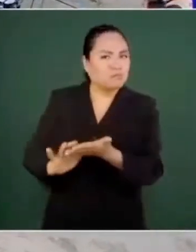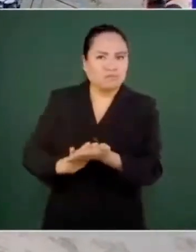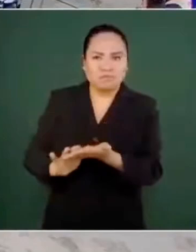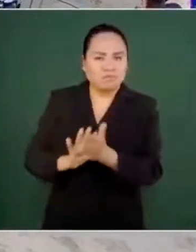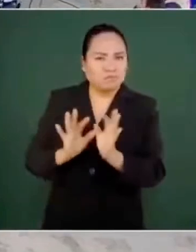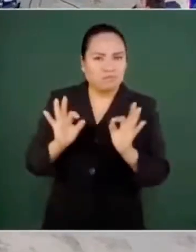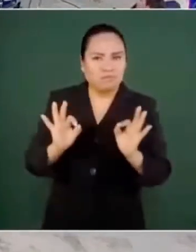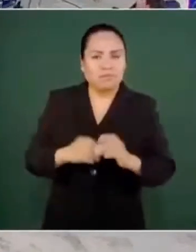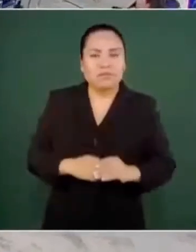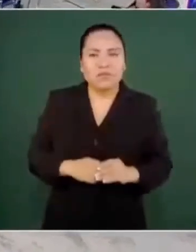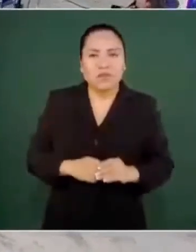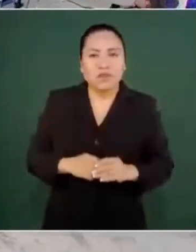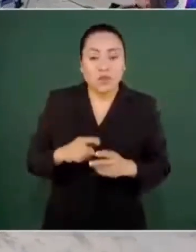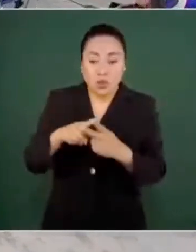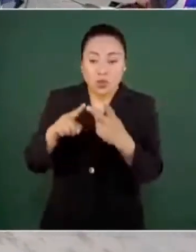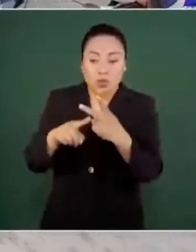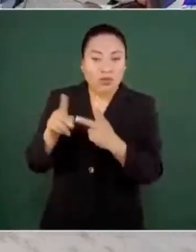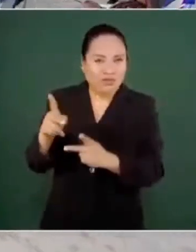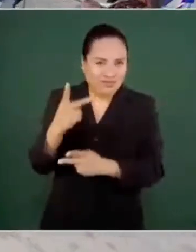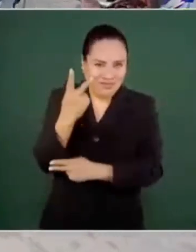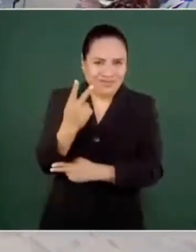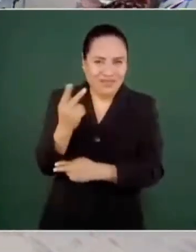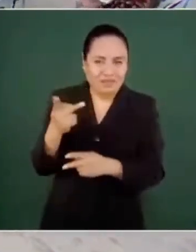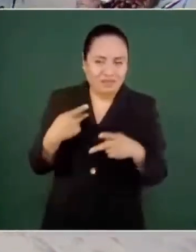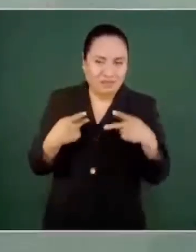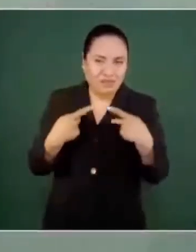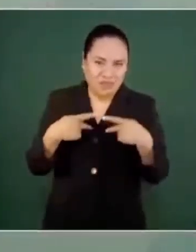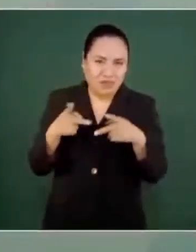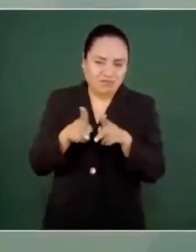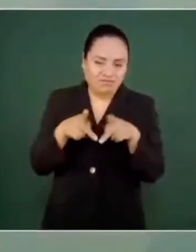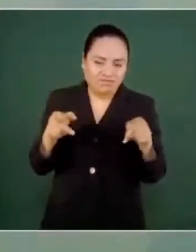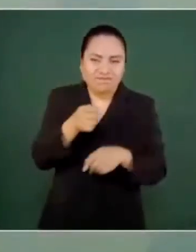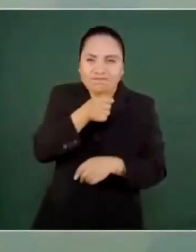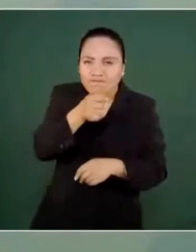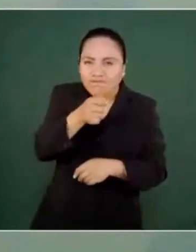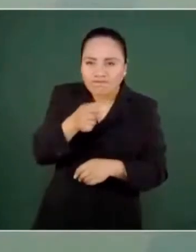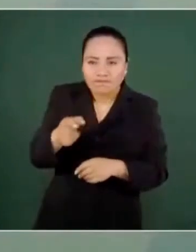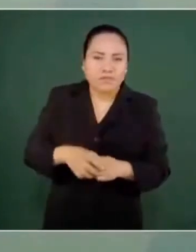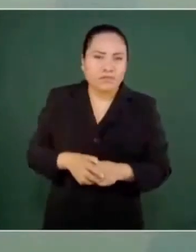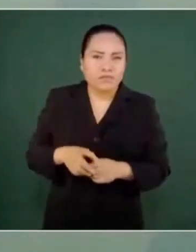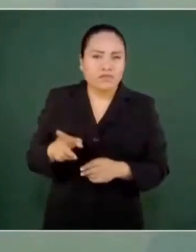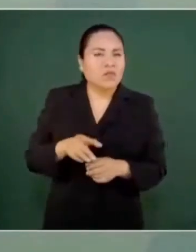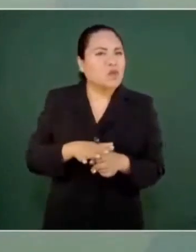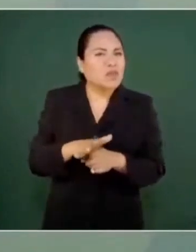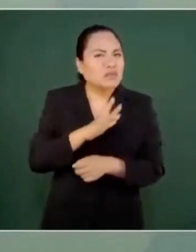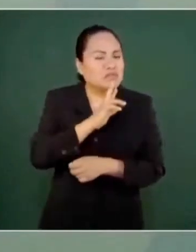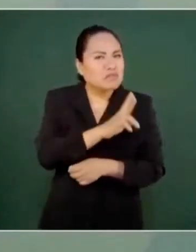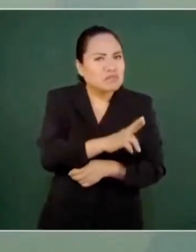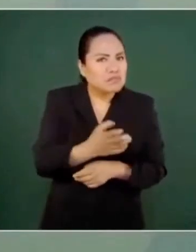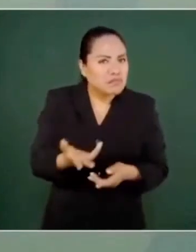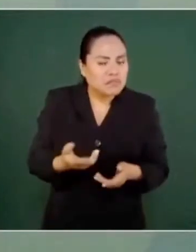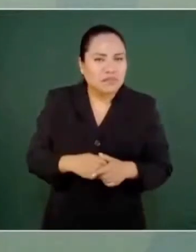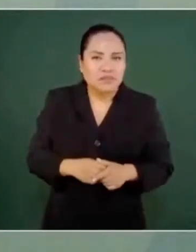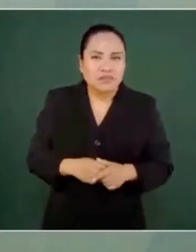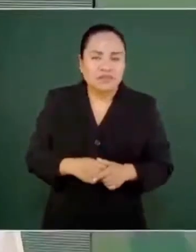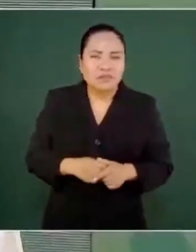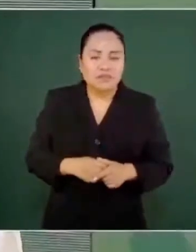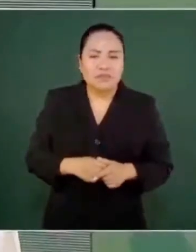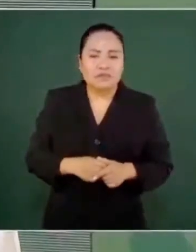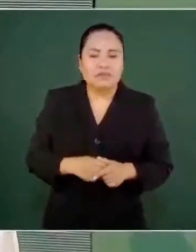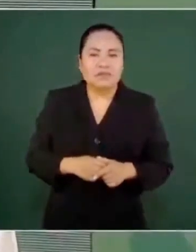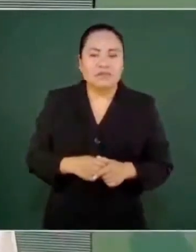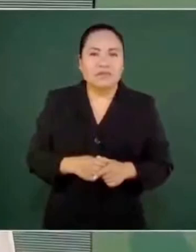respondieron de manera